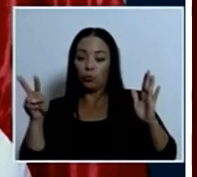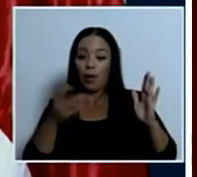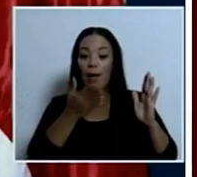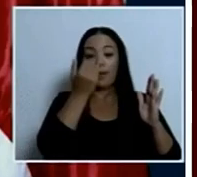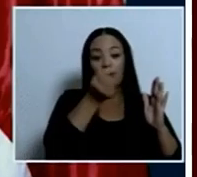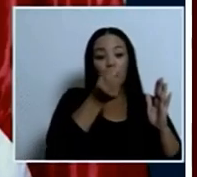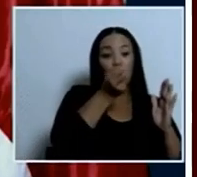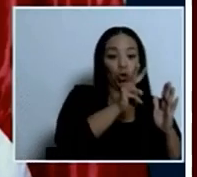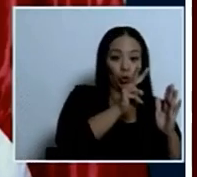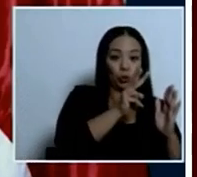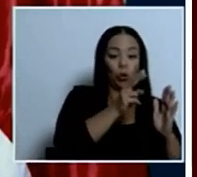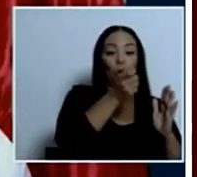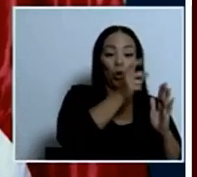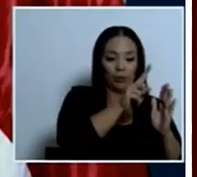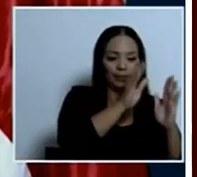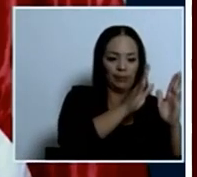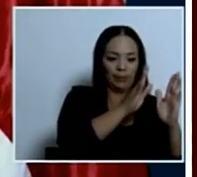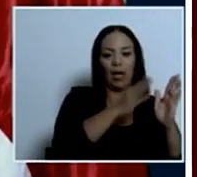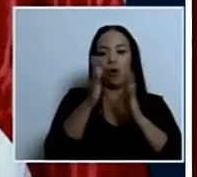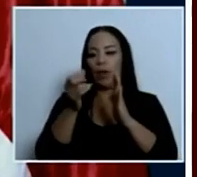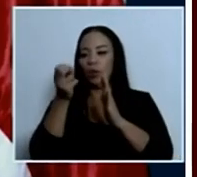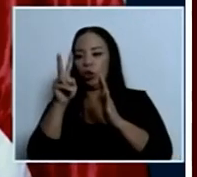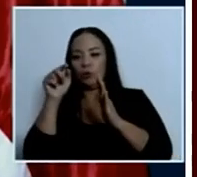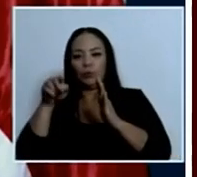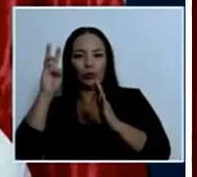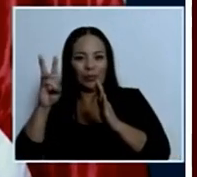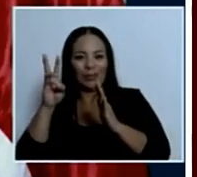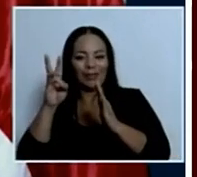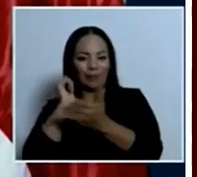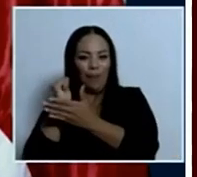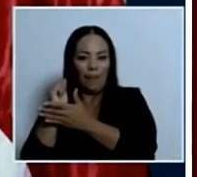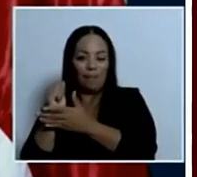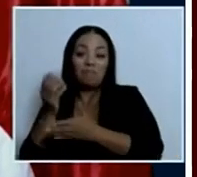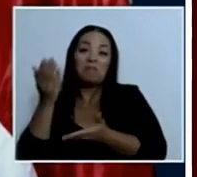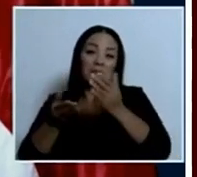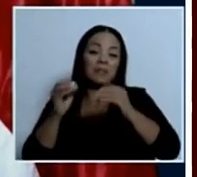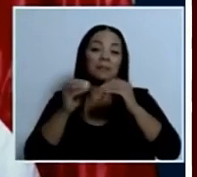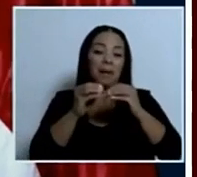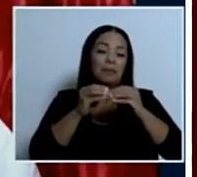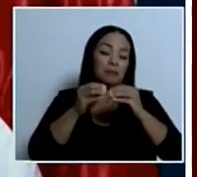.6 y es posible que sigan creciendo